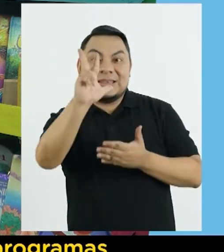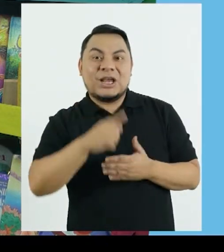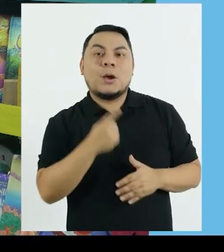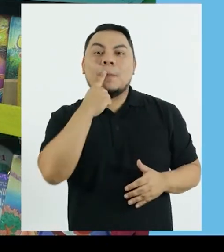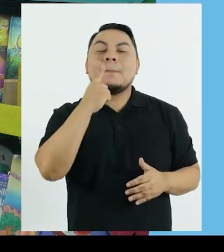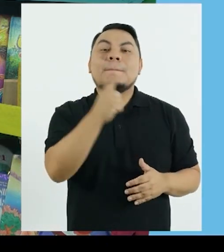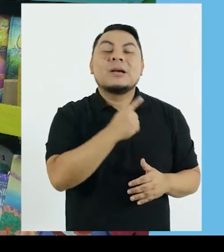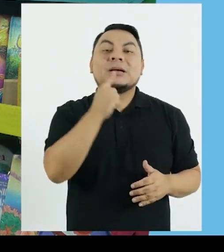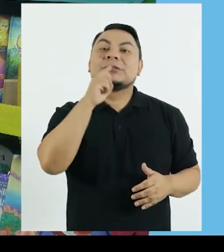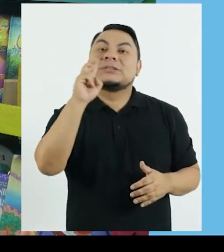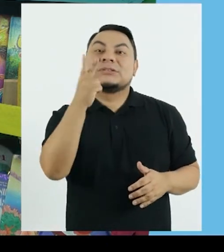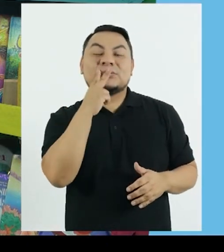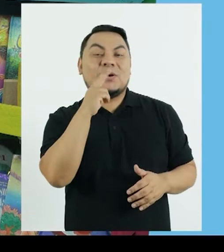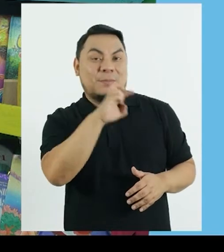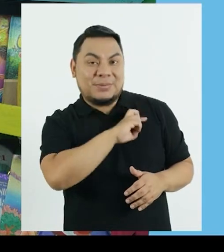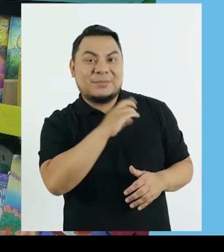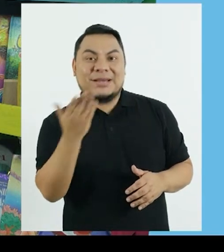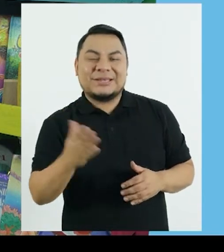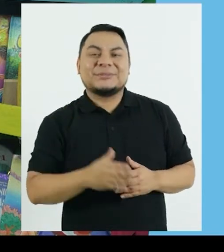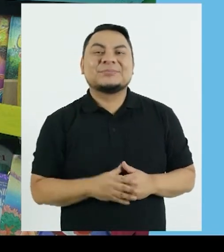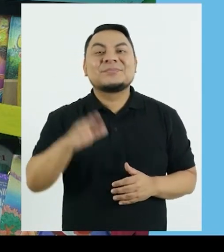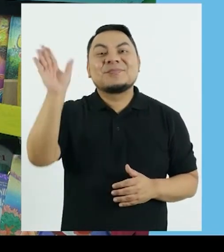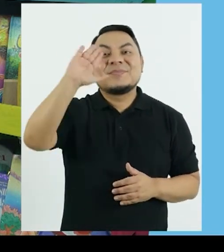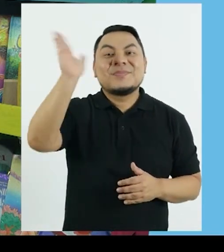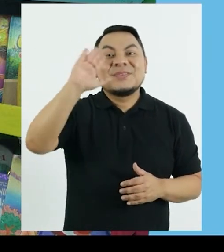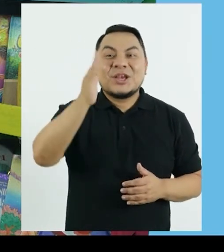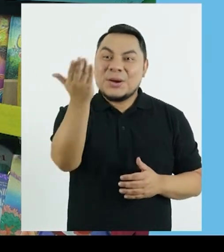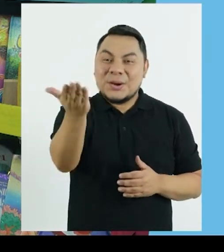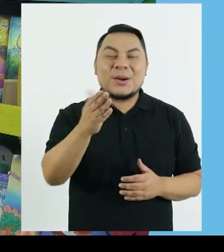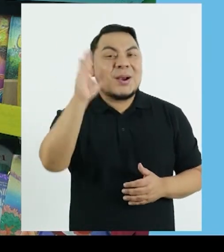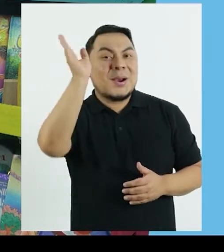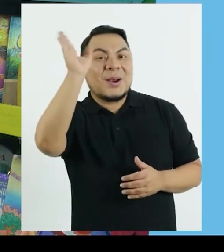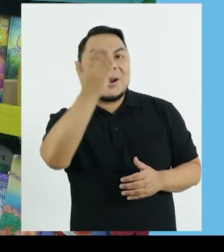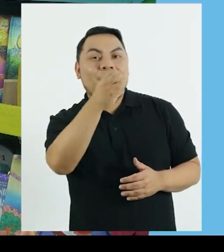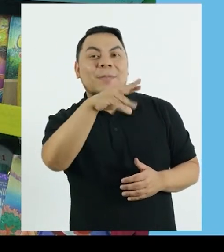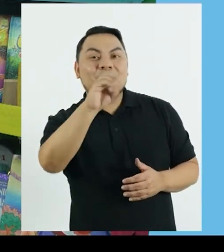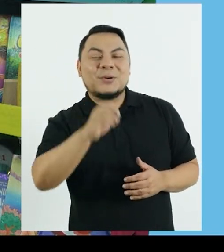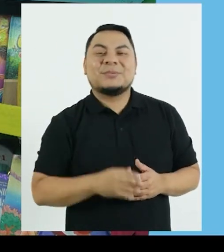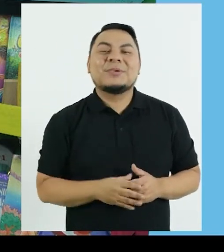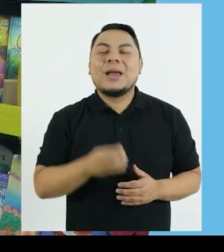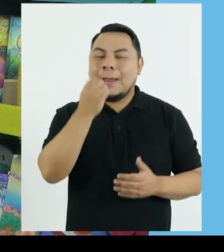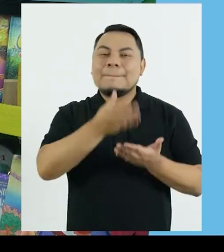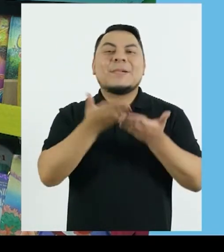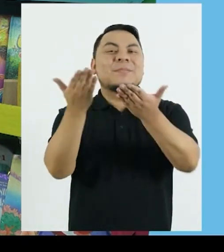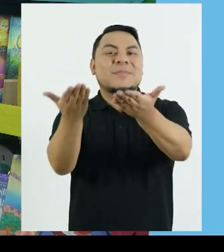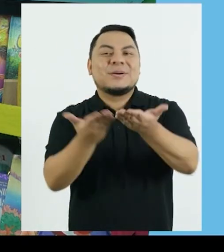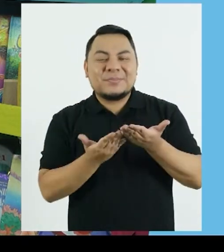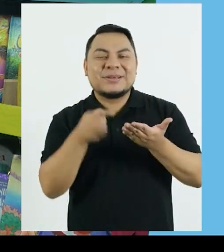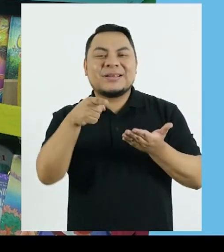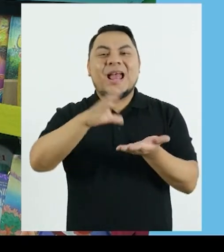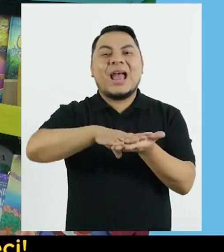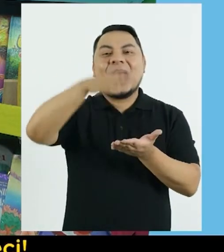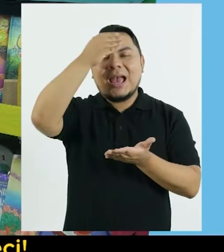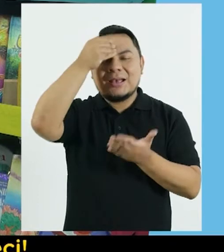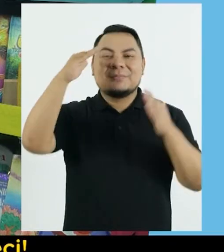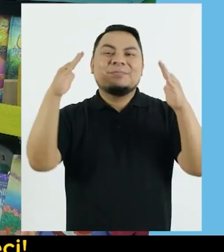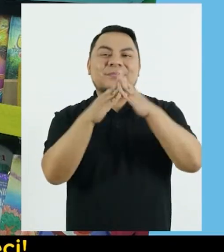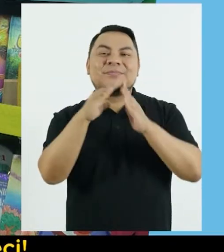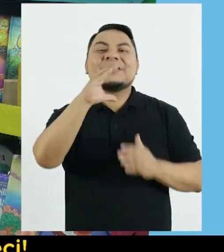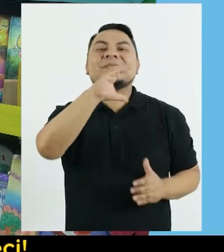programas de ciclo 3 Primer y segundo grado Hola Suced Hola Memo